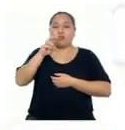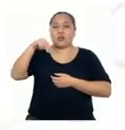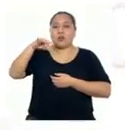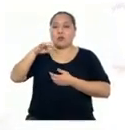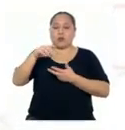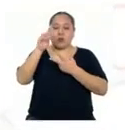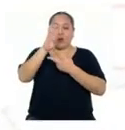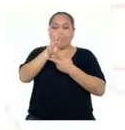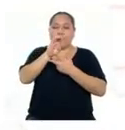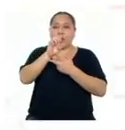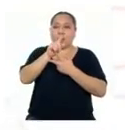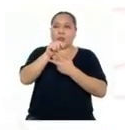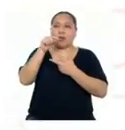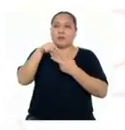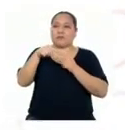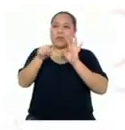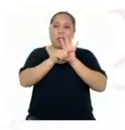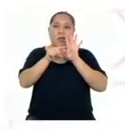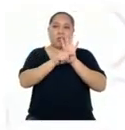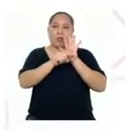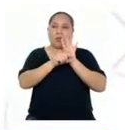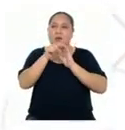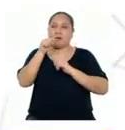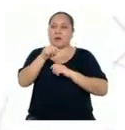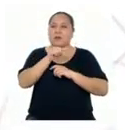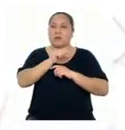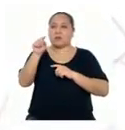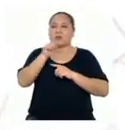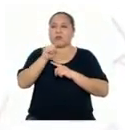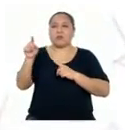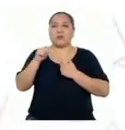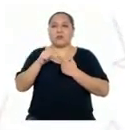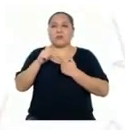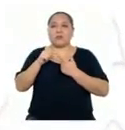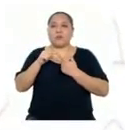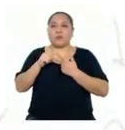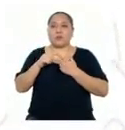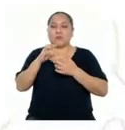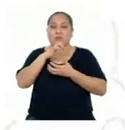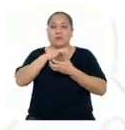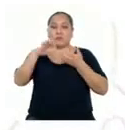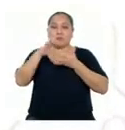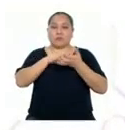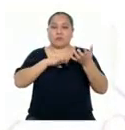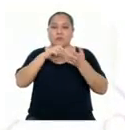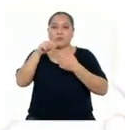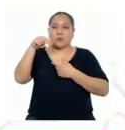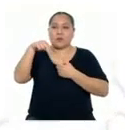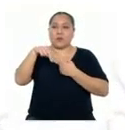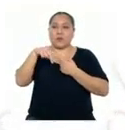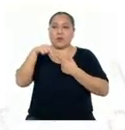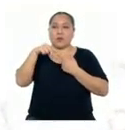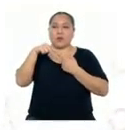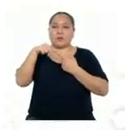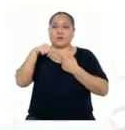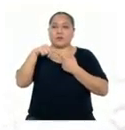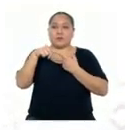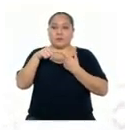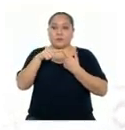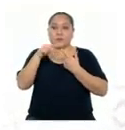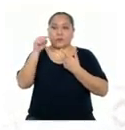beta Tiene carga eléctrica negativa Es un flujo de electrones Producido por la desintegración De neutrones En los núcleos